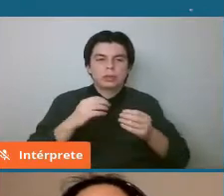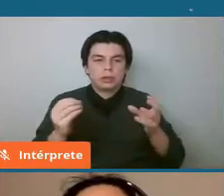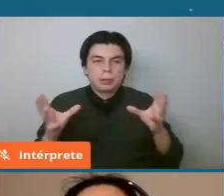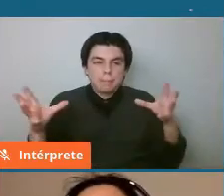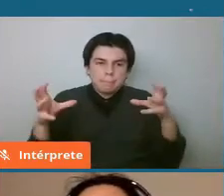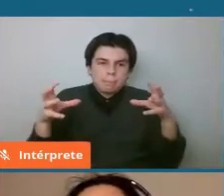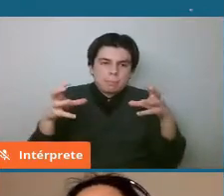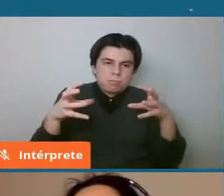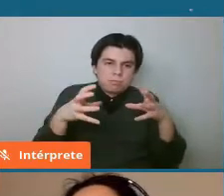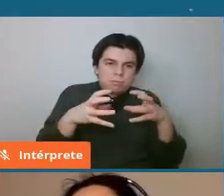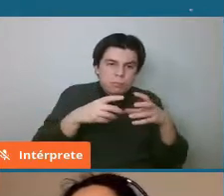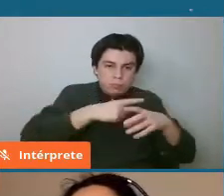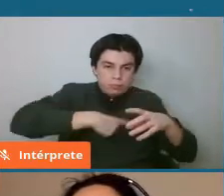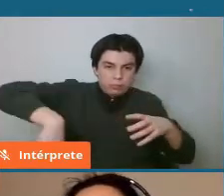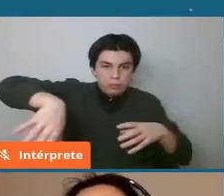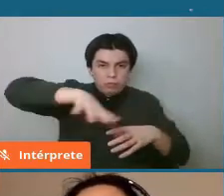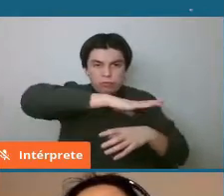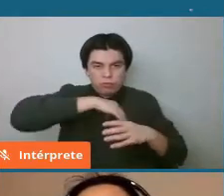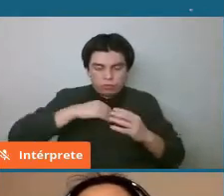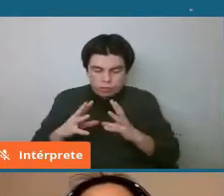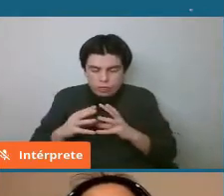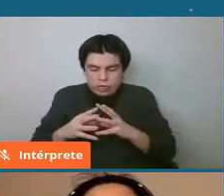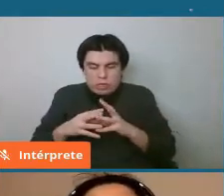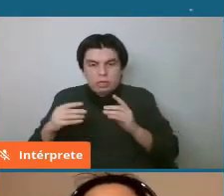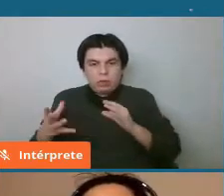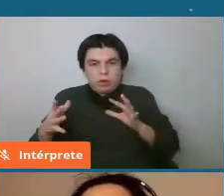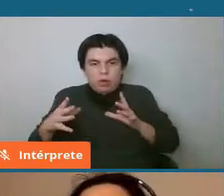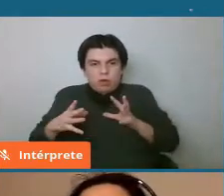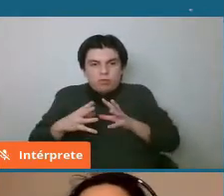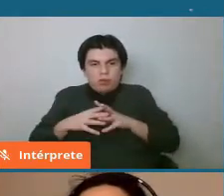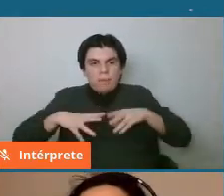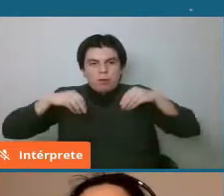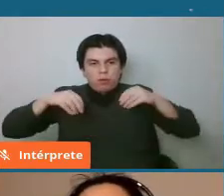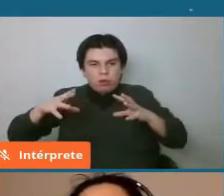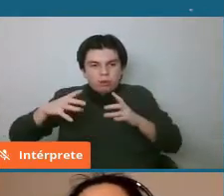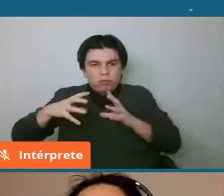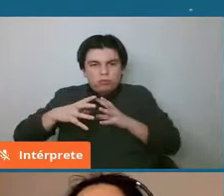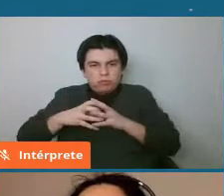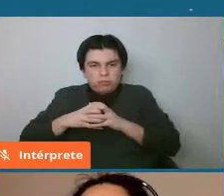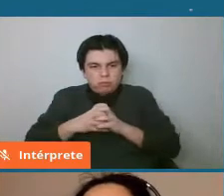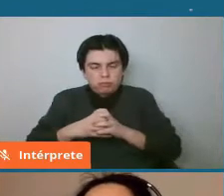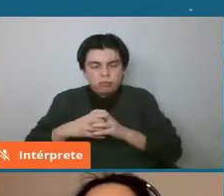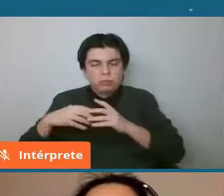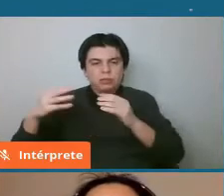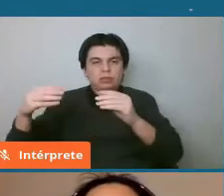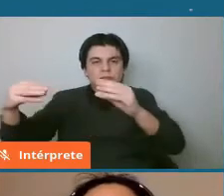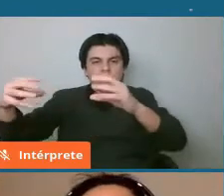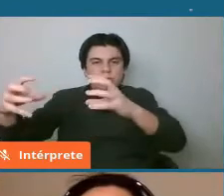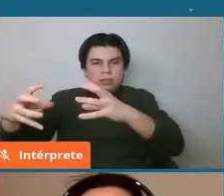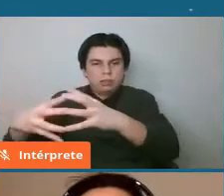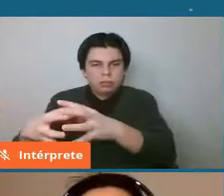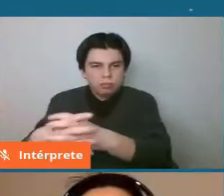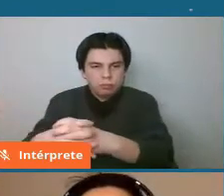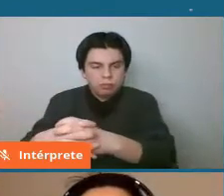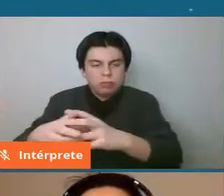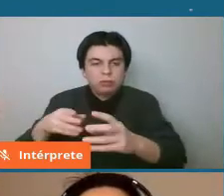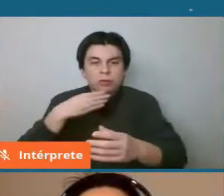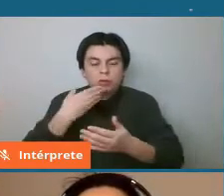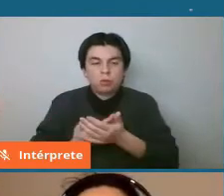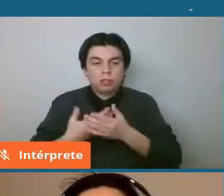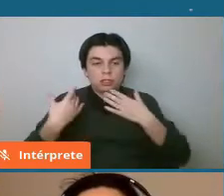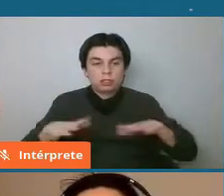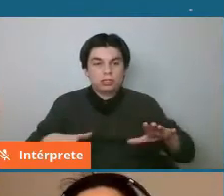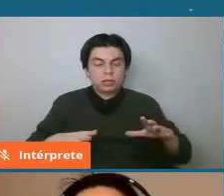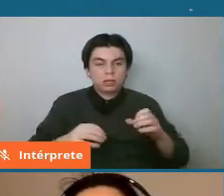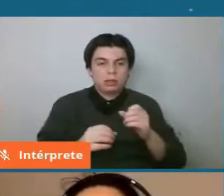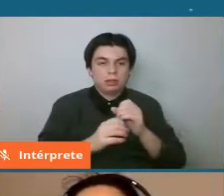donde el material va a empezar a aglomerarse más que lo que es el proceso de acreción y entonces ya cuando el tamaño